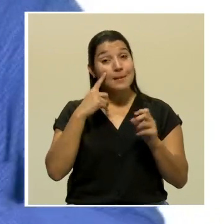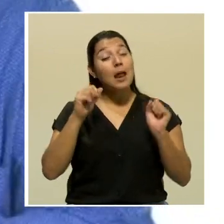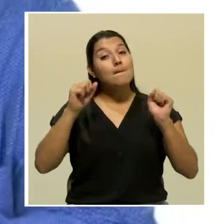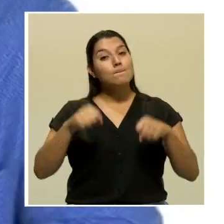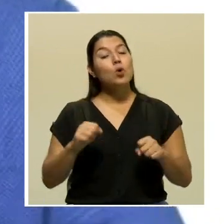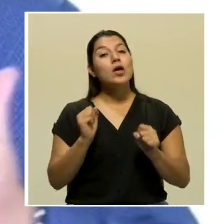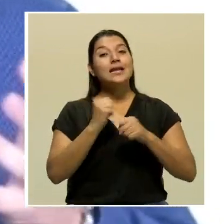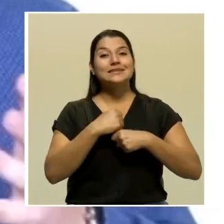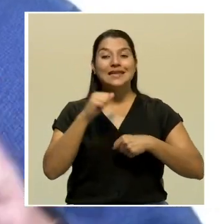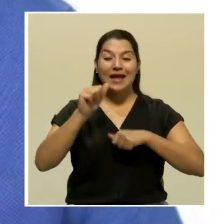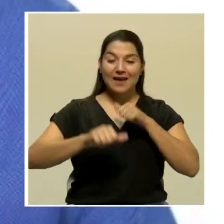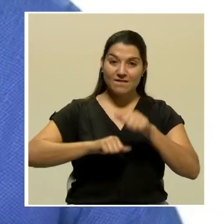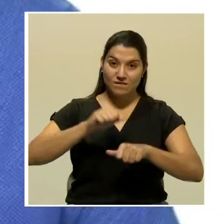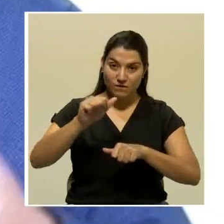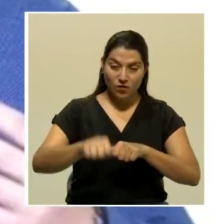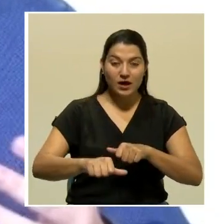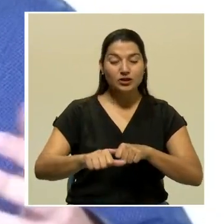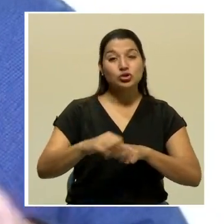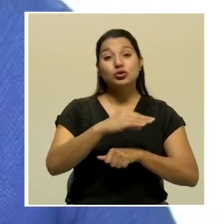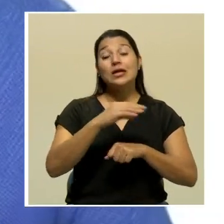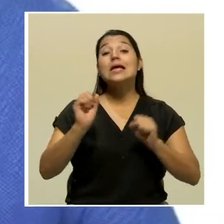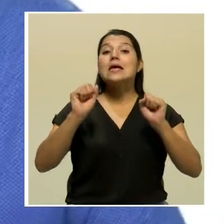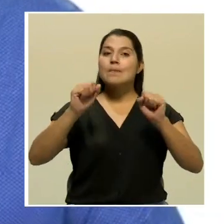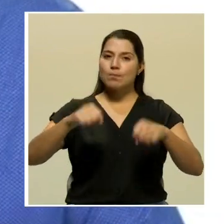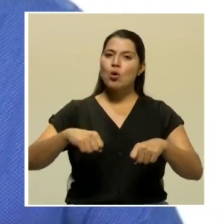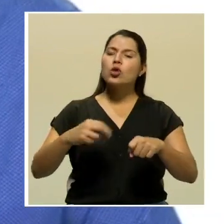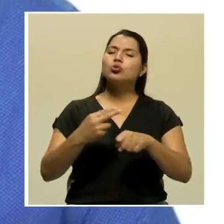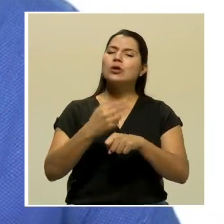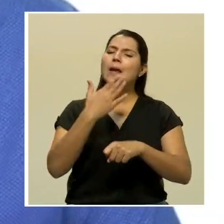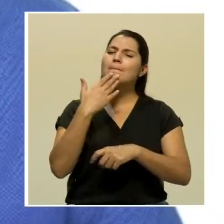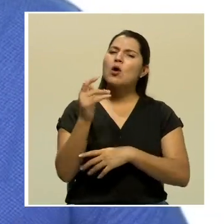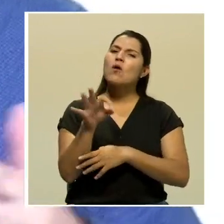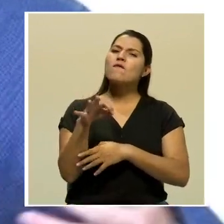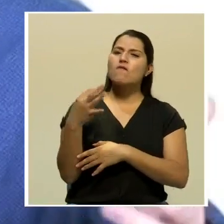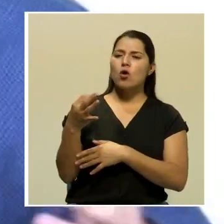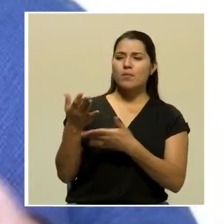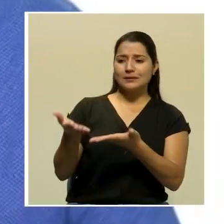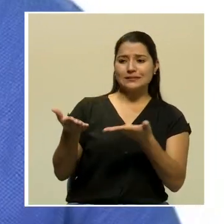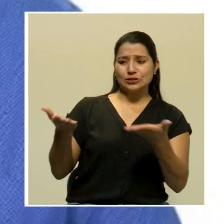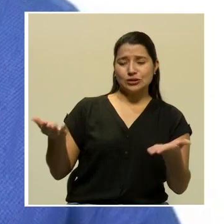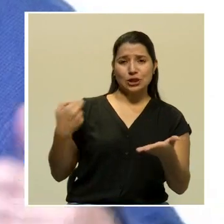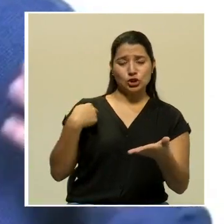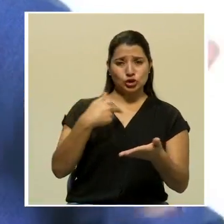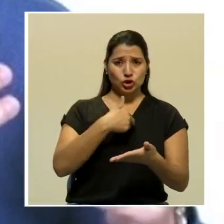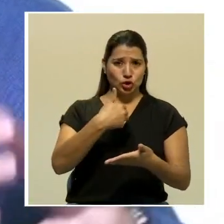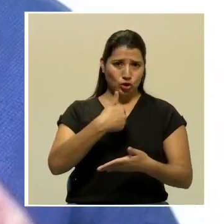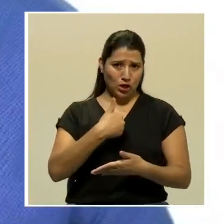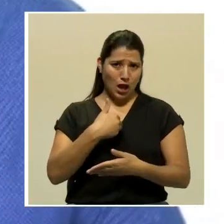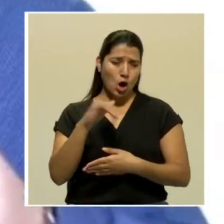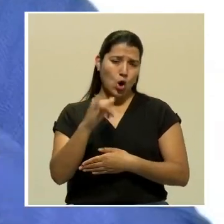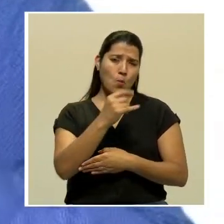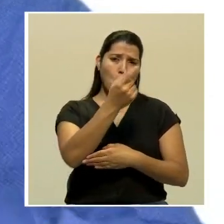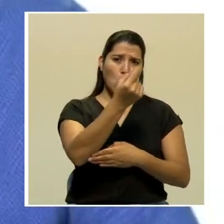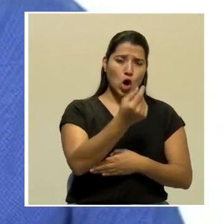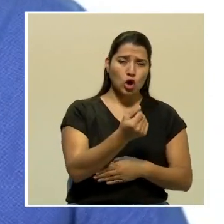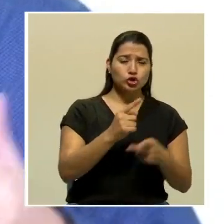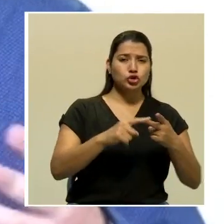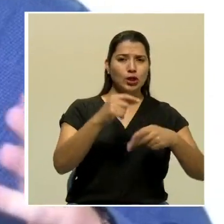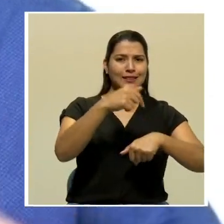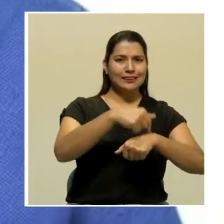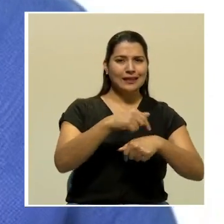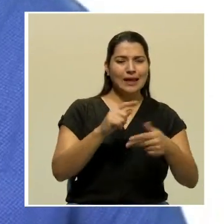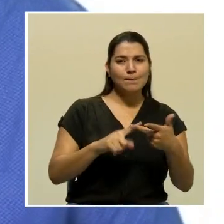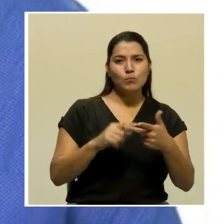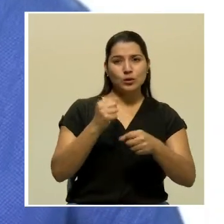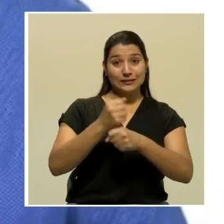hacer esfuerzos articulados y optimizar los recursos que tengamos disponibles tales como costos, tiempo y